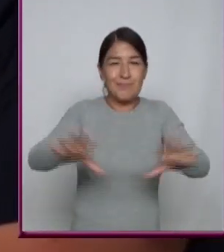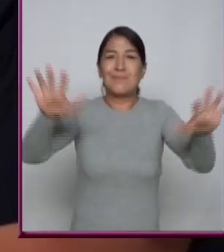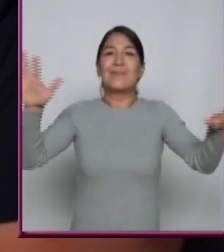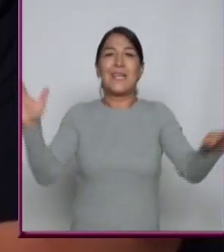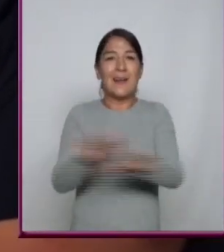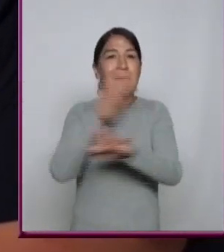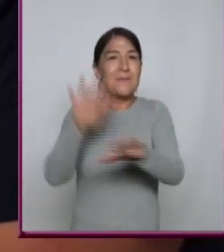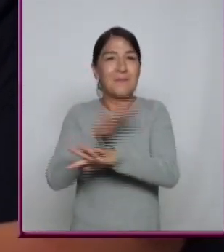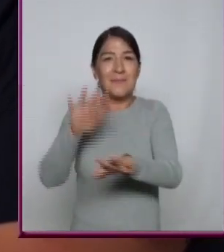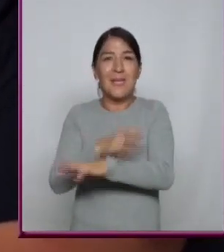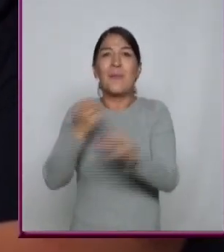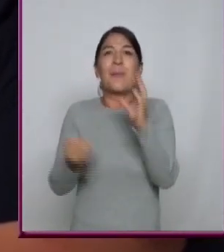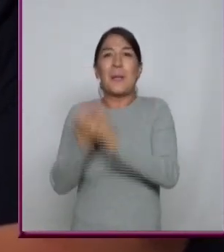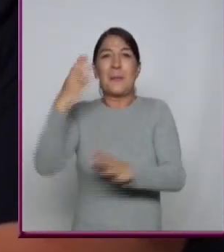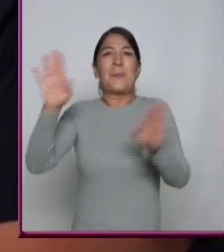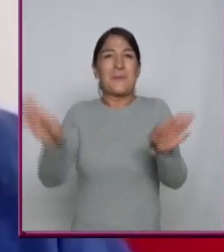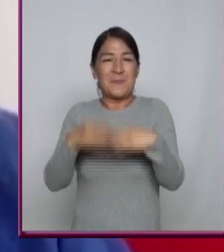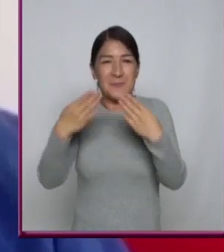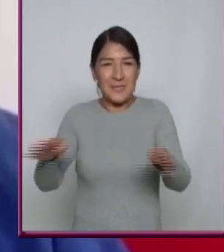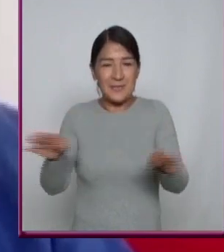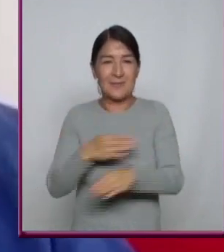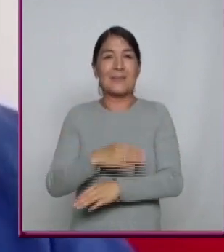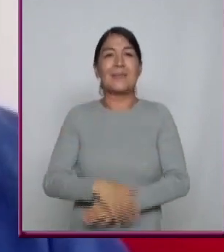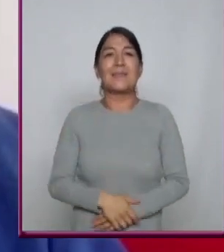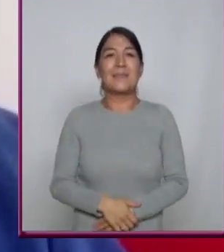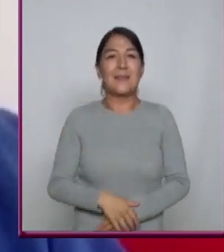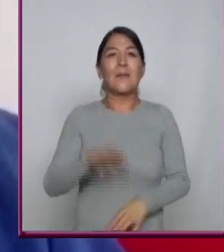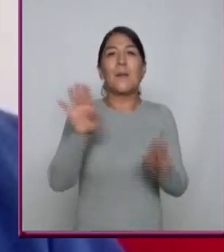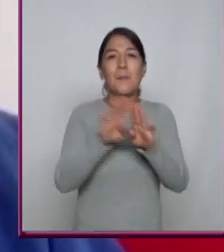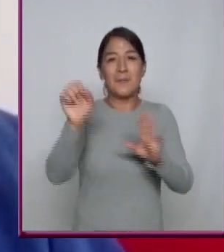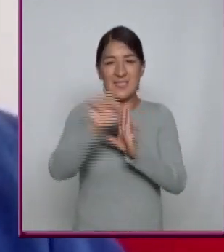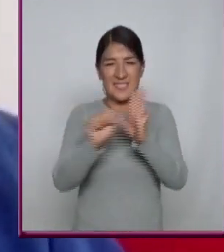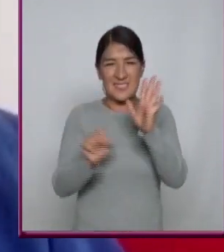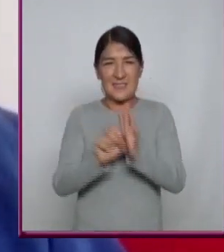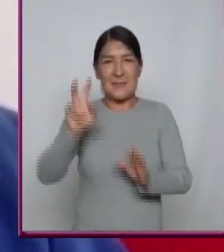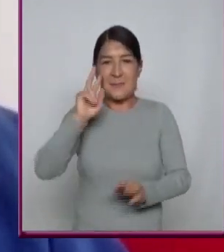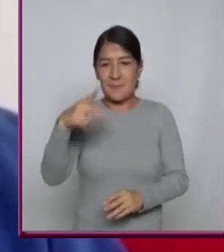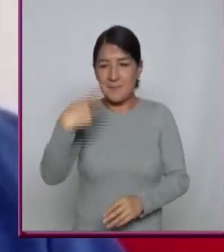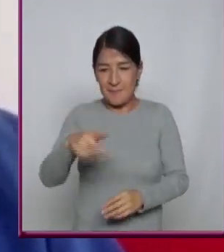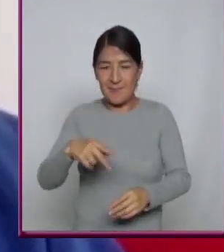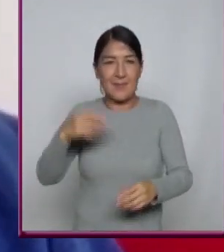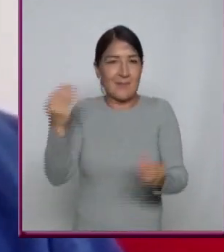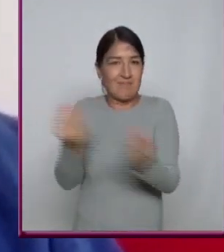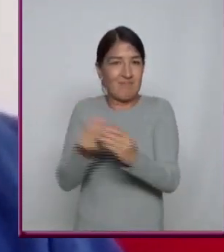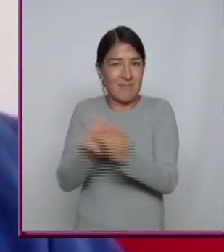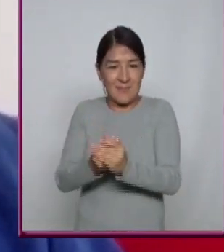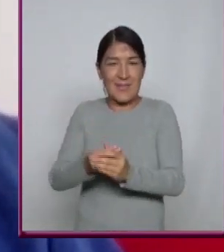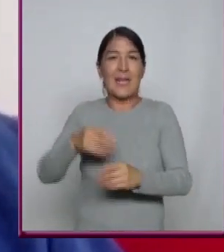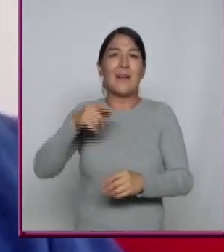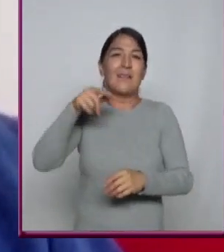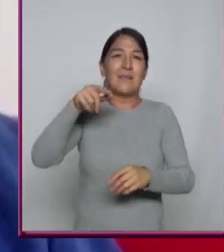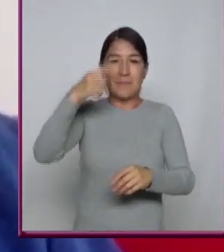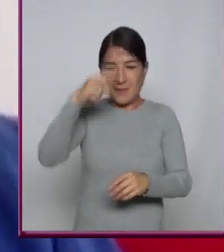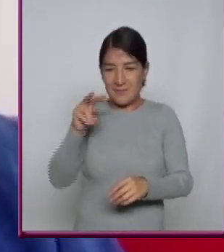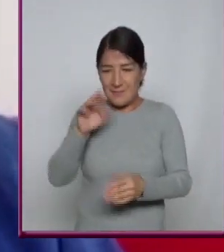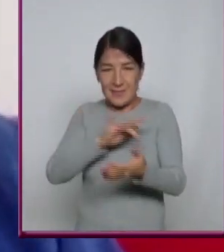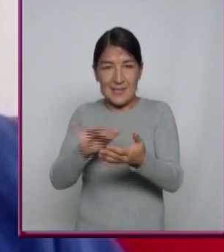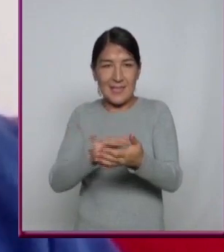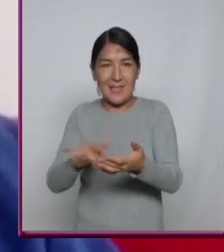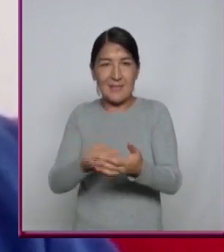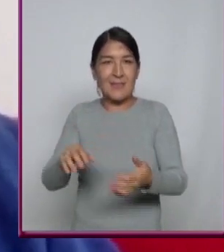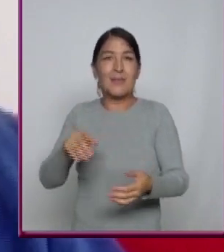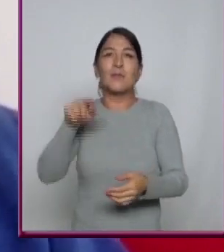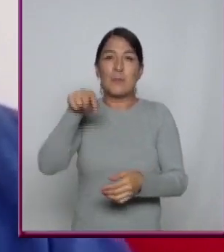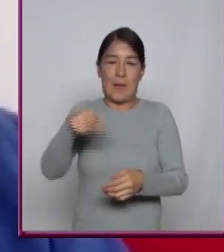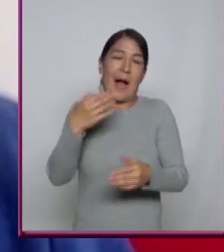consumimos música, ¿no? Que ya todo apuntó a los sistemas de streaming Plataformas digitales Y que es esta